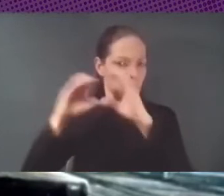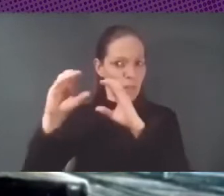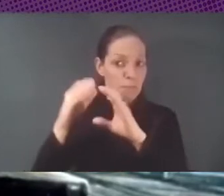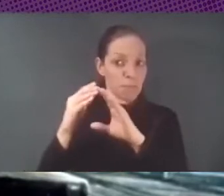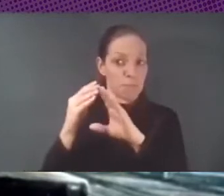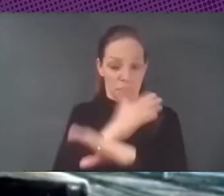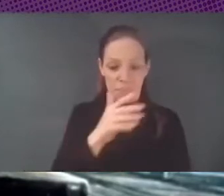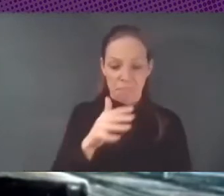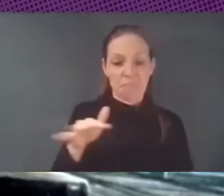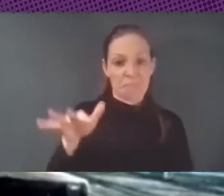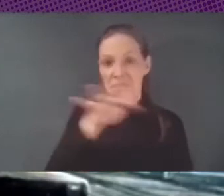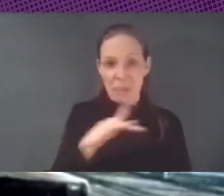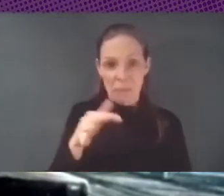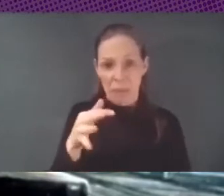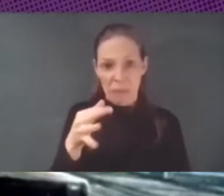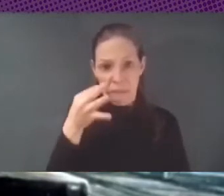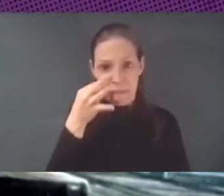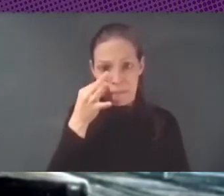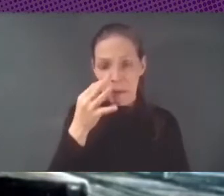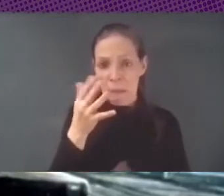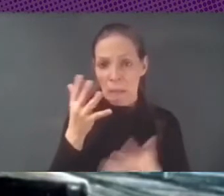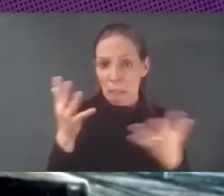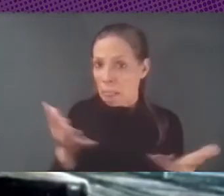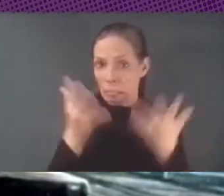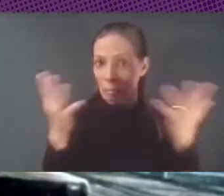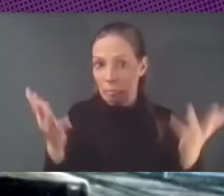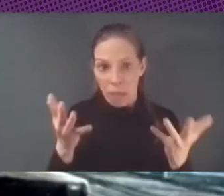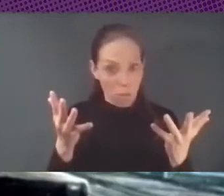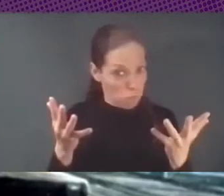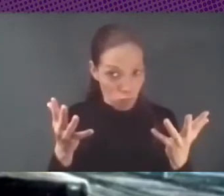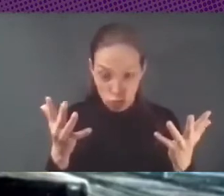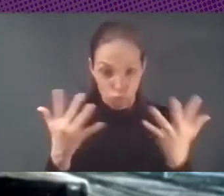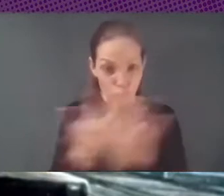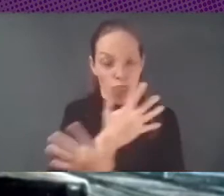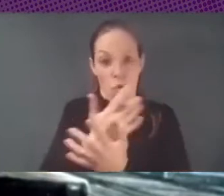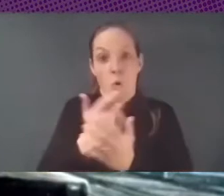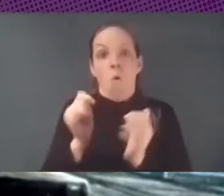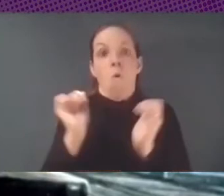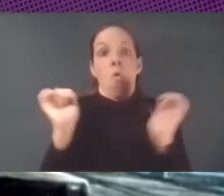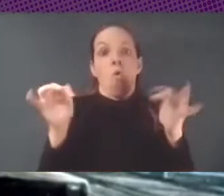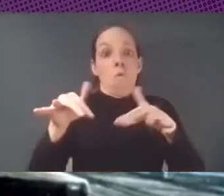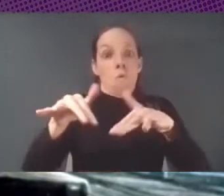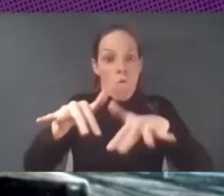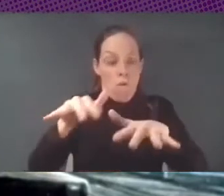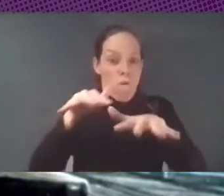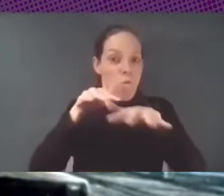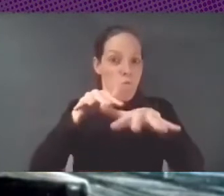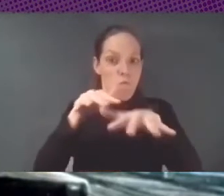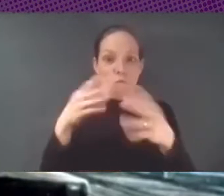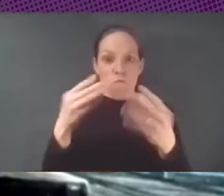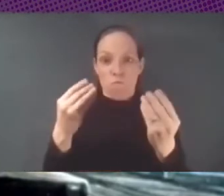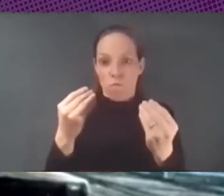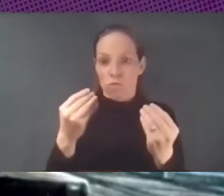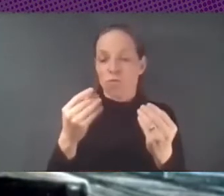que tenía que ser muy chiquito, que se convirtió en algo mucho más grande de lo que pensábamos, sobre cómo abordar la datificación